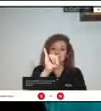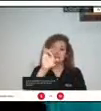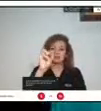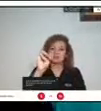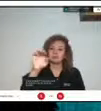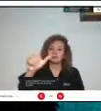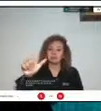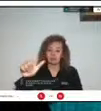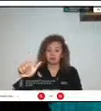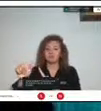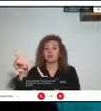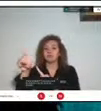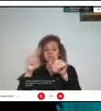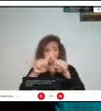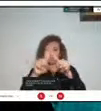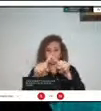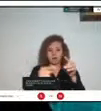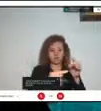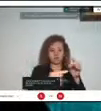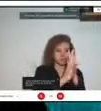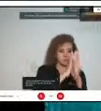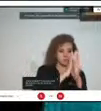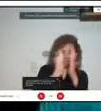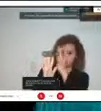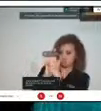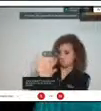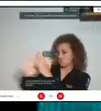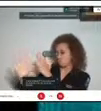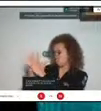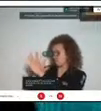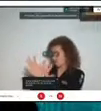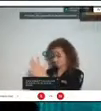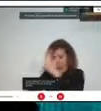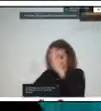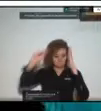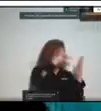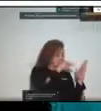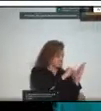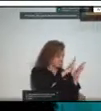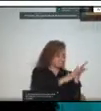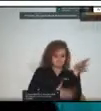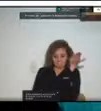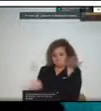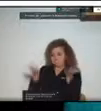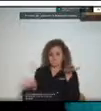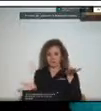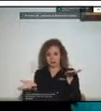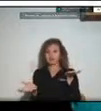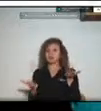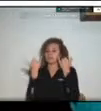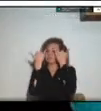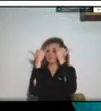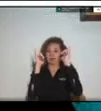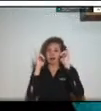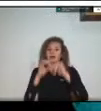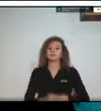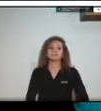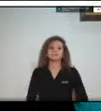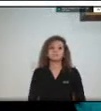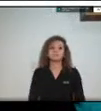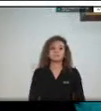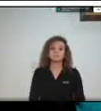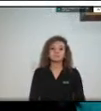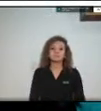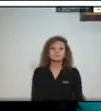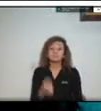desinventar así también contrastamos los de la Unidad Nacional de Gestión del Riesgo de Desastres teniendo en cuenta que el